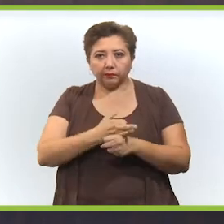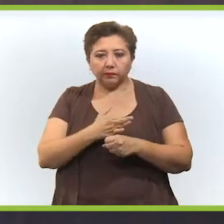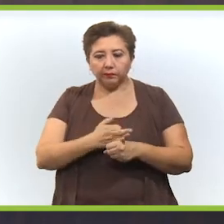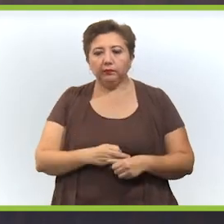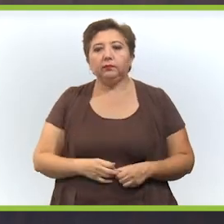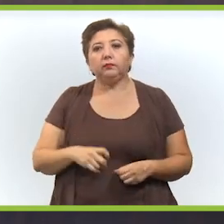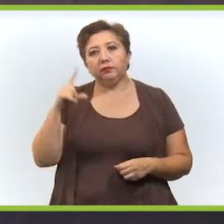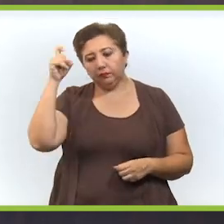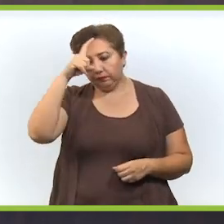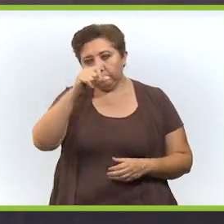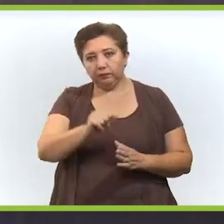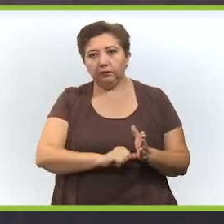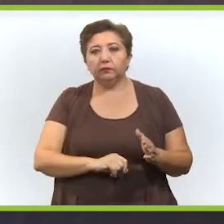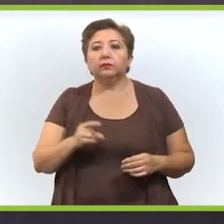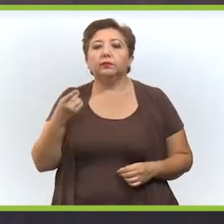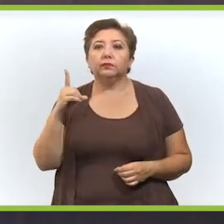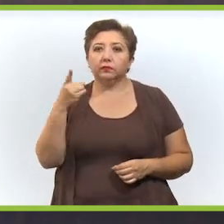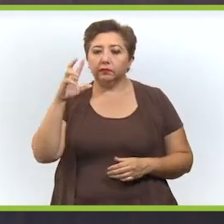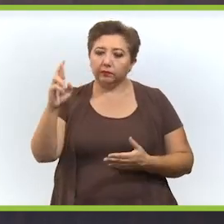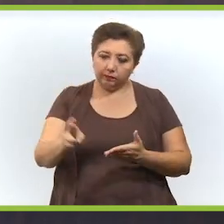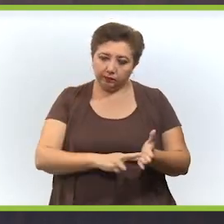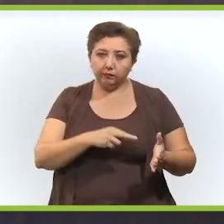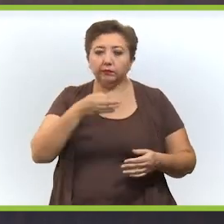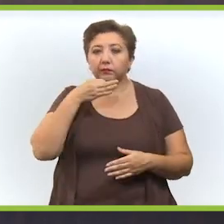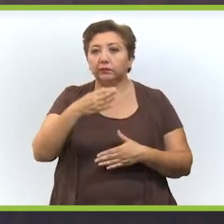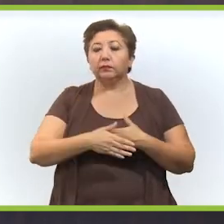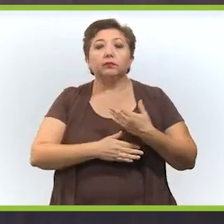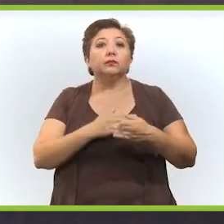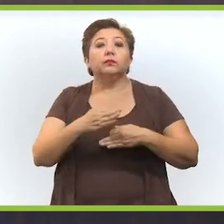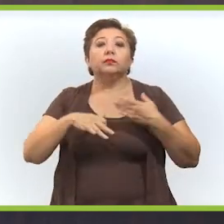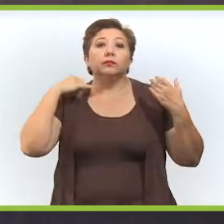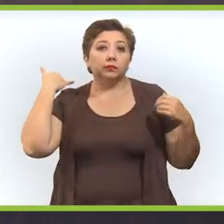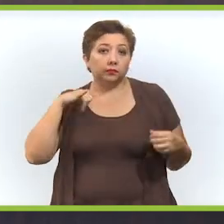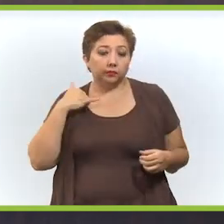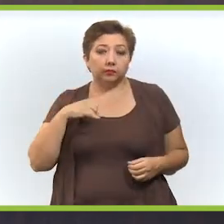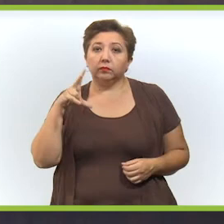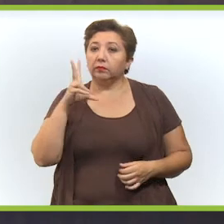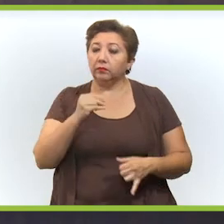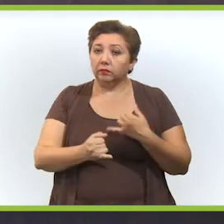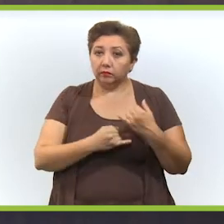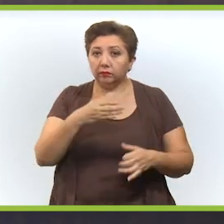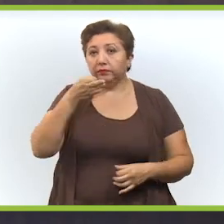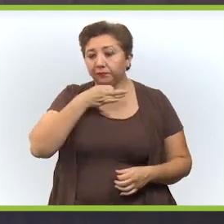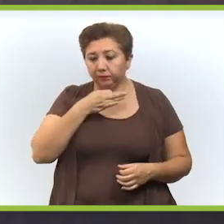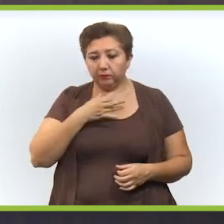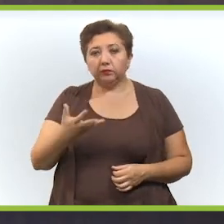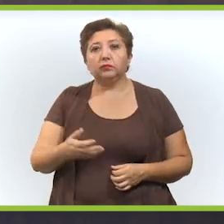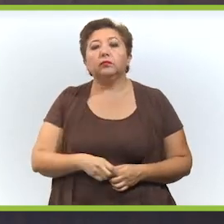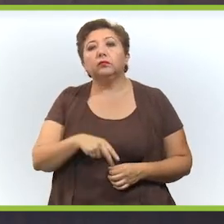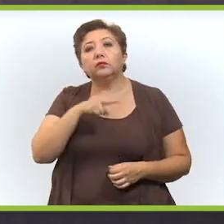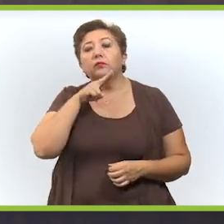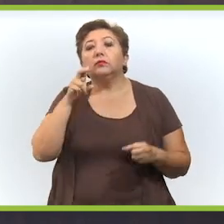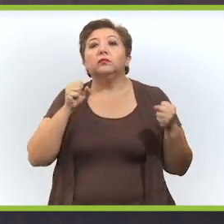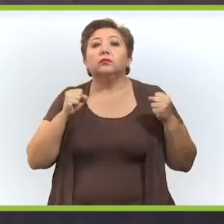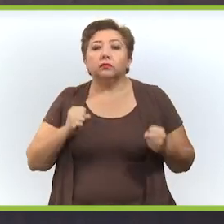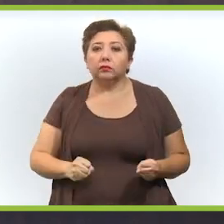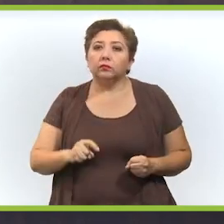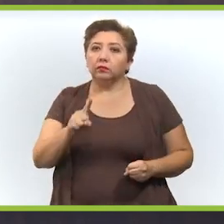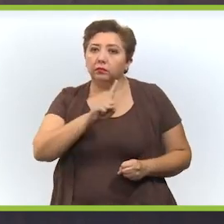reiteramos el llamado a todos los yucatecos a no asistir a posadas y a tener navidades seguras, solamente familia nuclear, y por supuesto a que